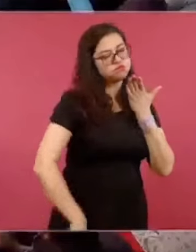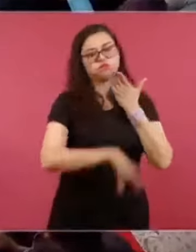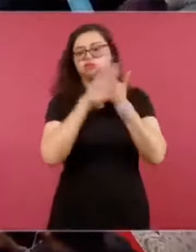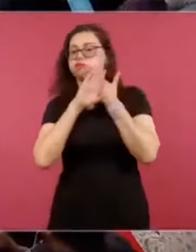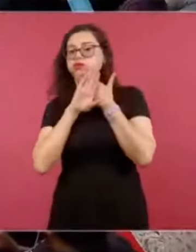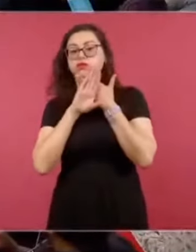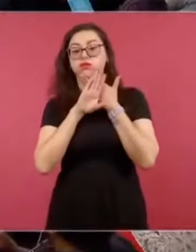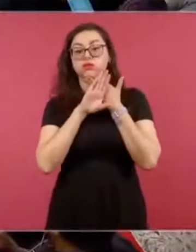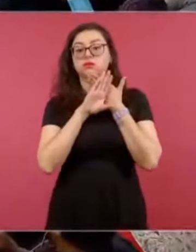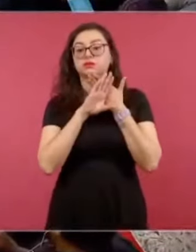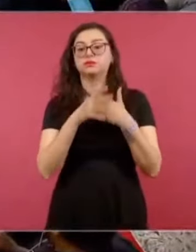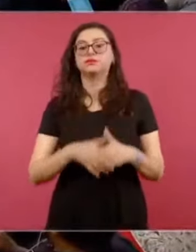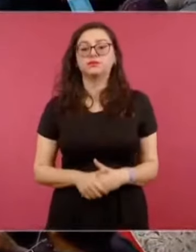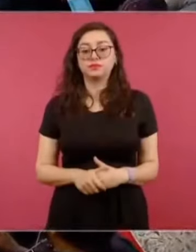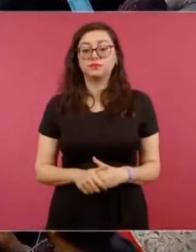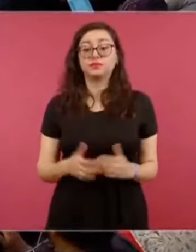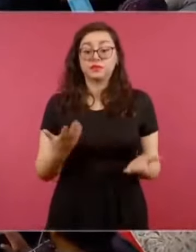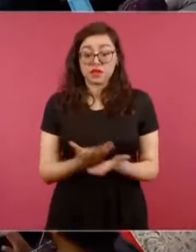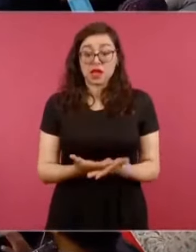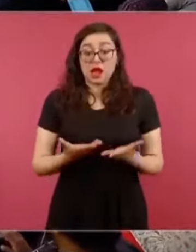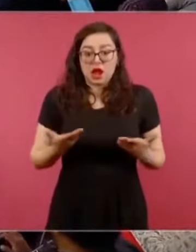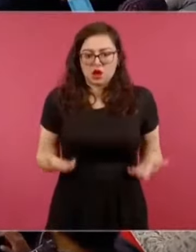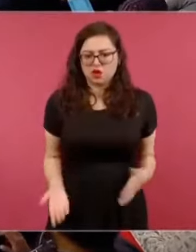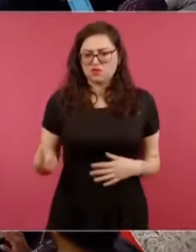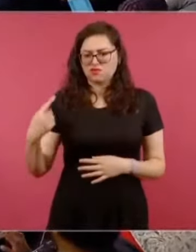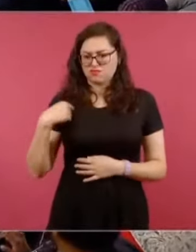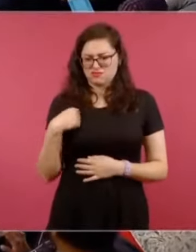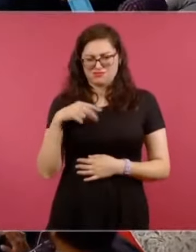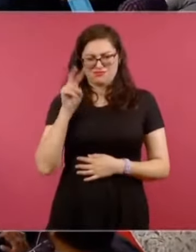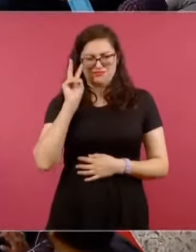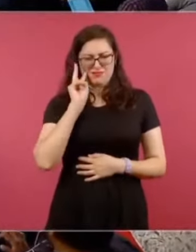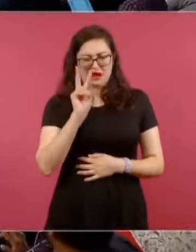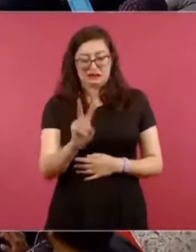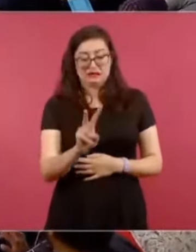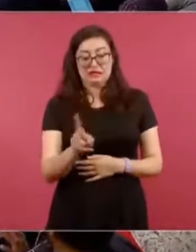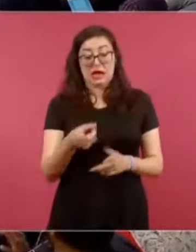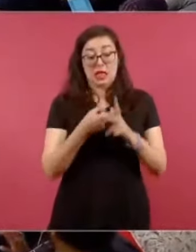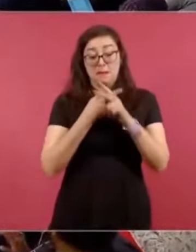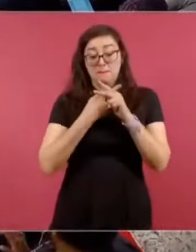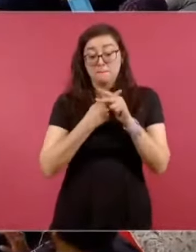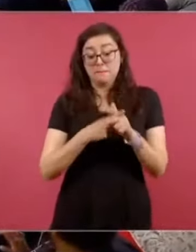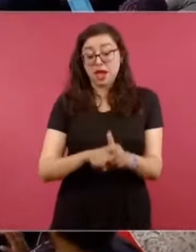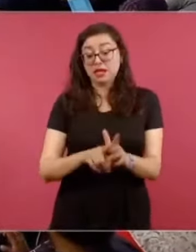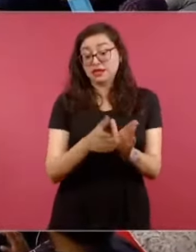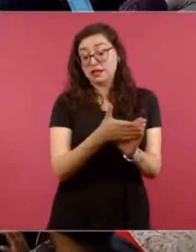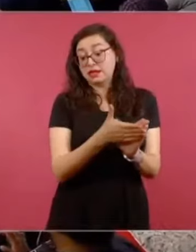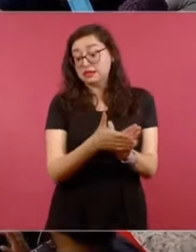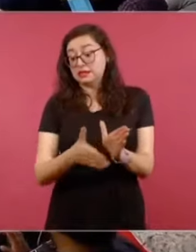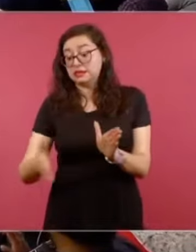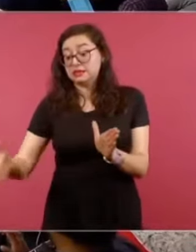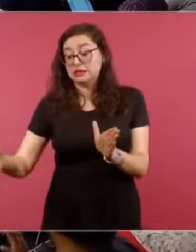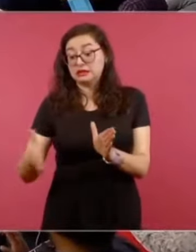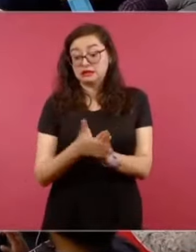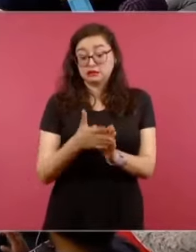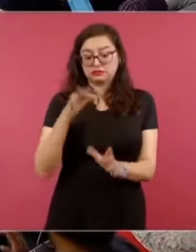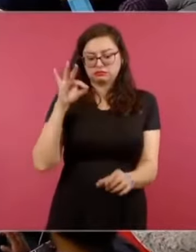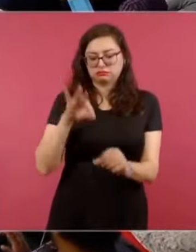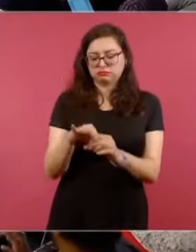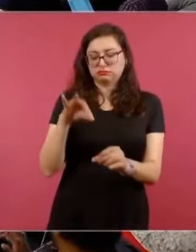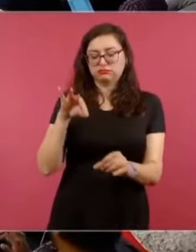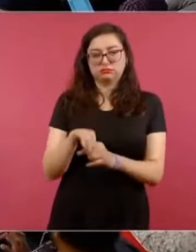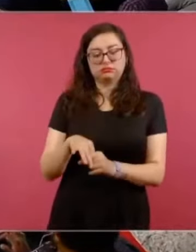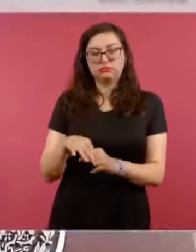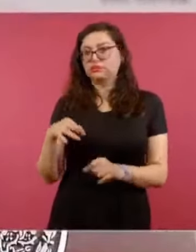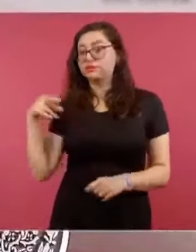Por eso me opongo cada vez que quieren descalificar